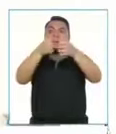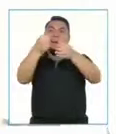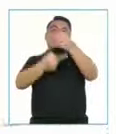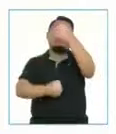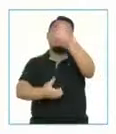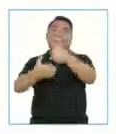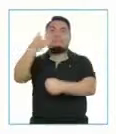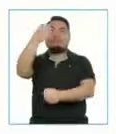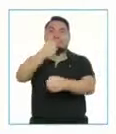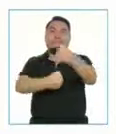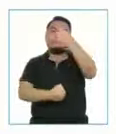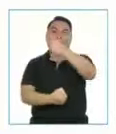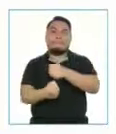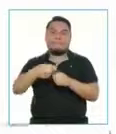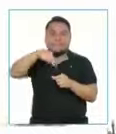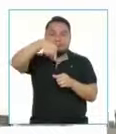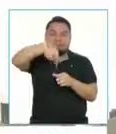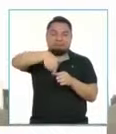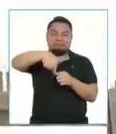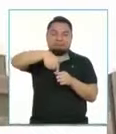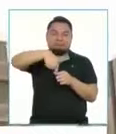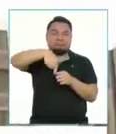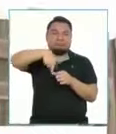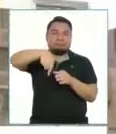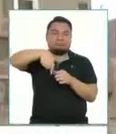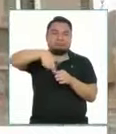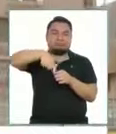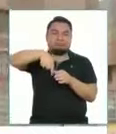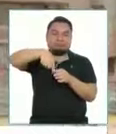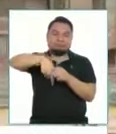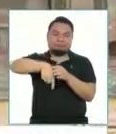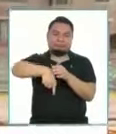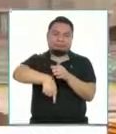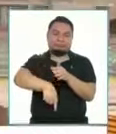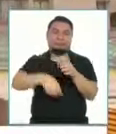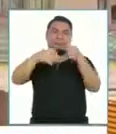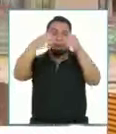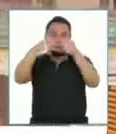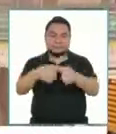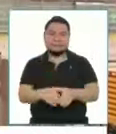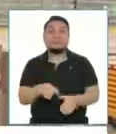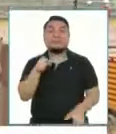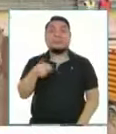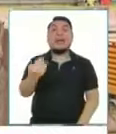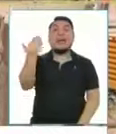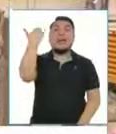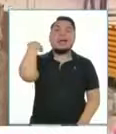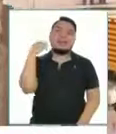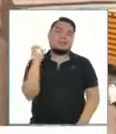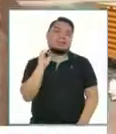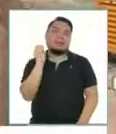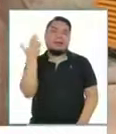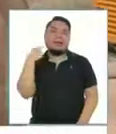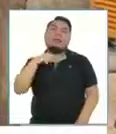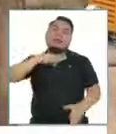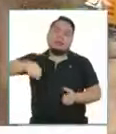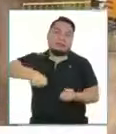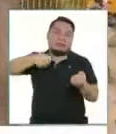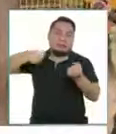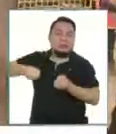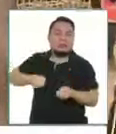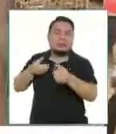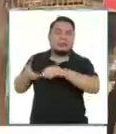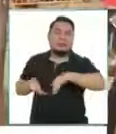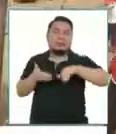y va haciendo el hueco por delante y va jalando el anillo por atrás. Esos anillos no se tenían antes. Ahora ya tenemos más o menos un stock de 1